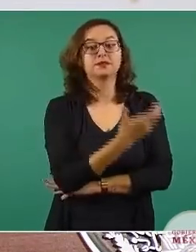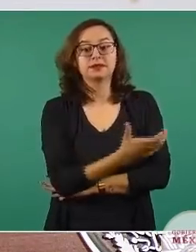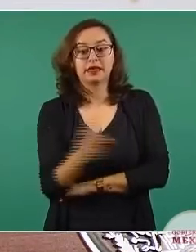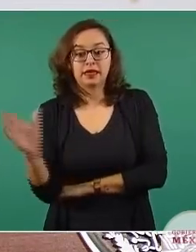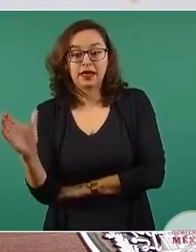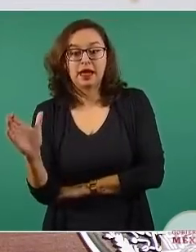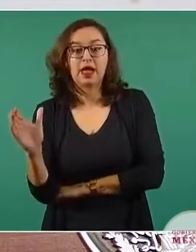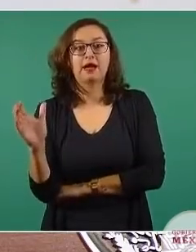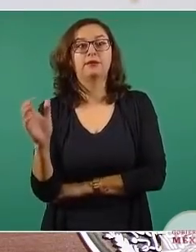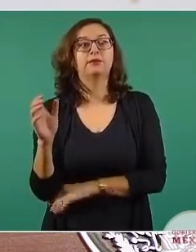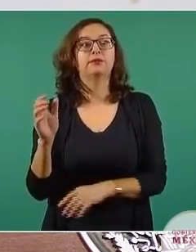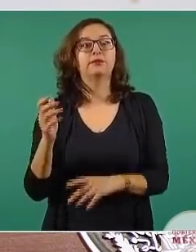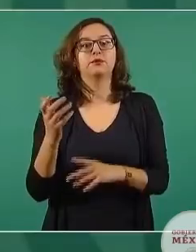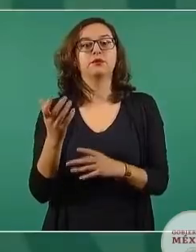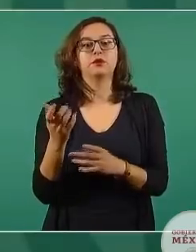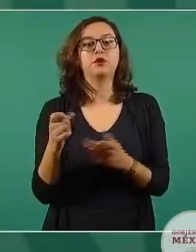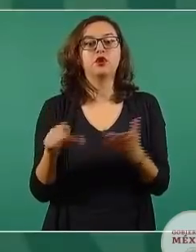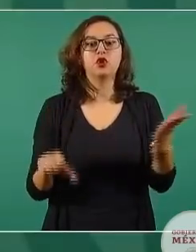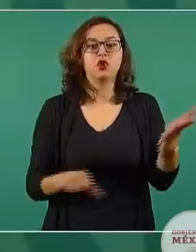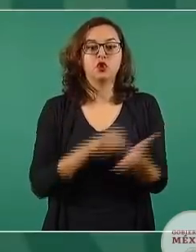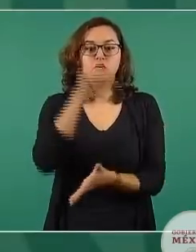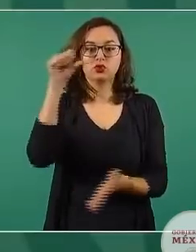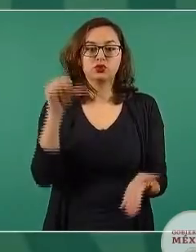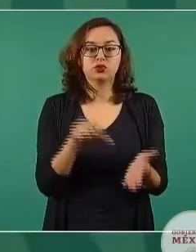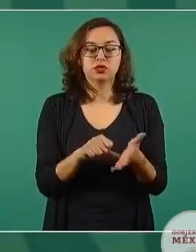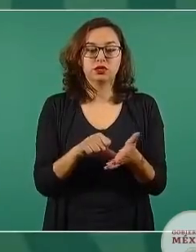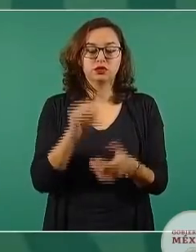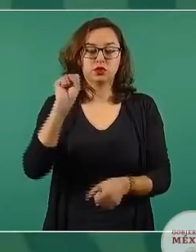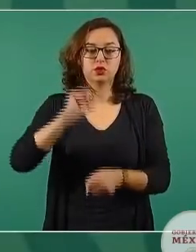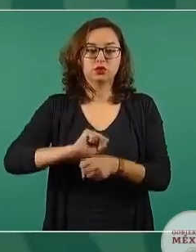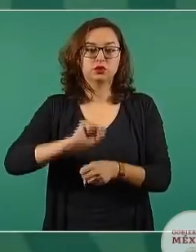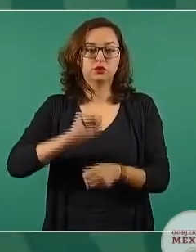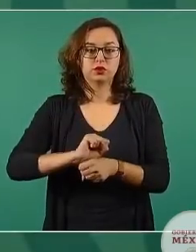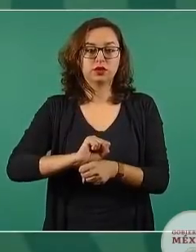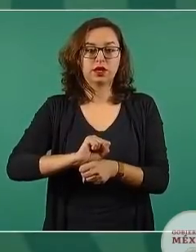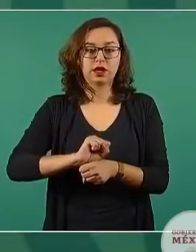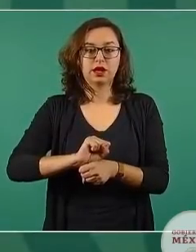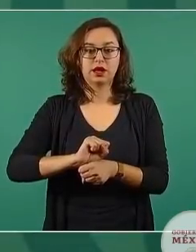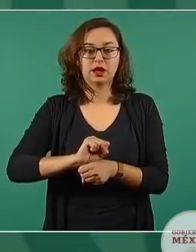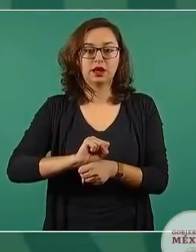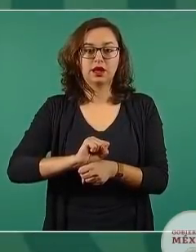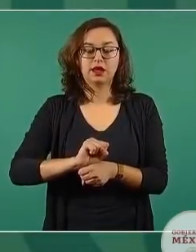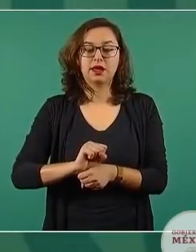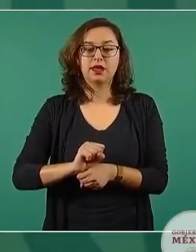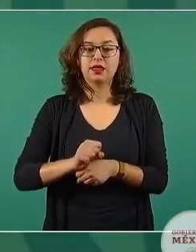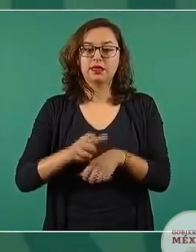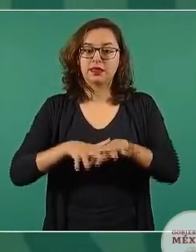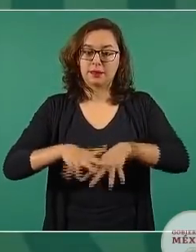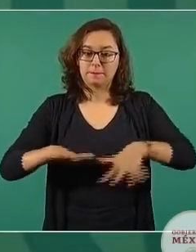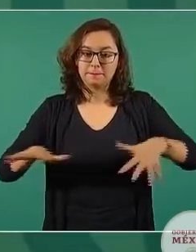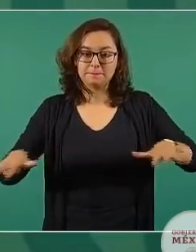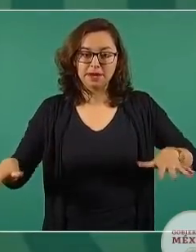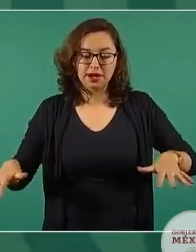privilegiamos los centros de secundaria, de escuelas de ciencias del mar,